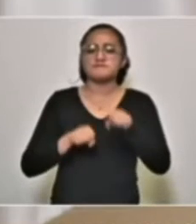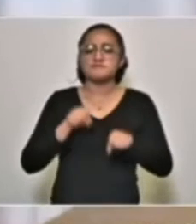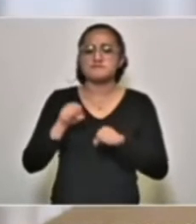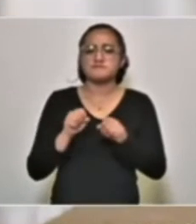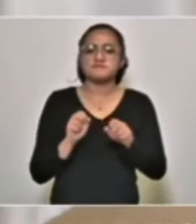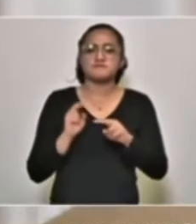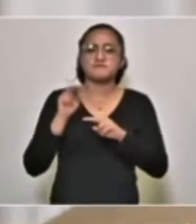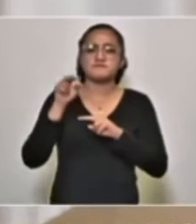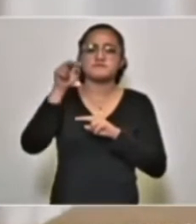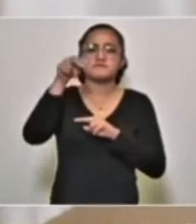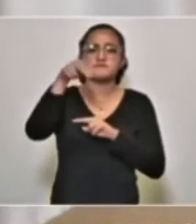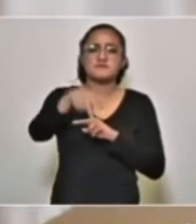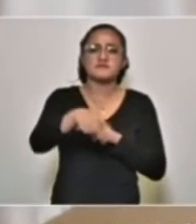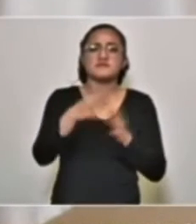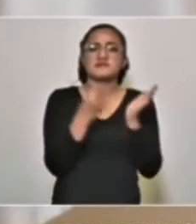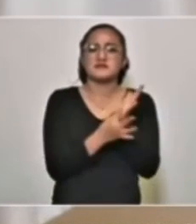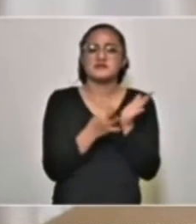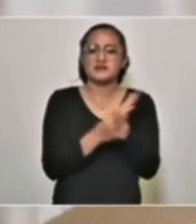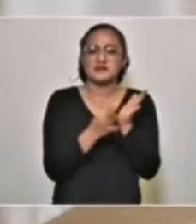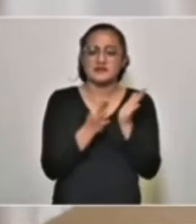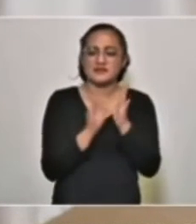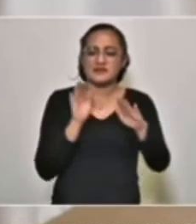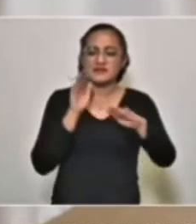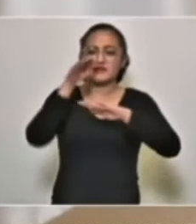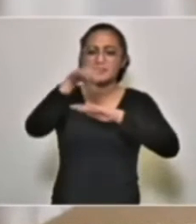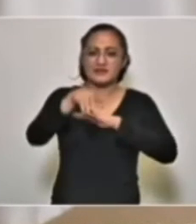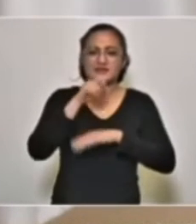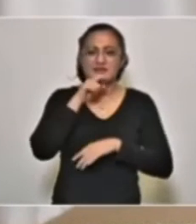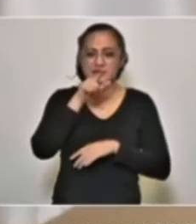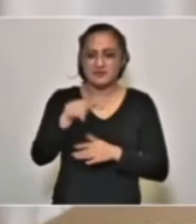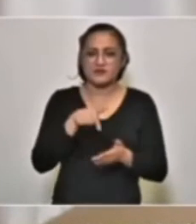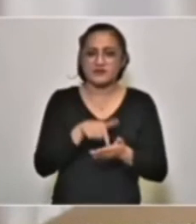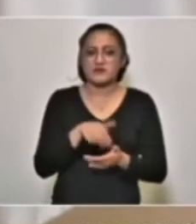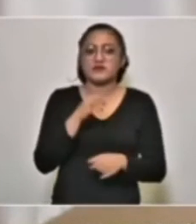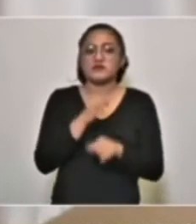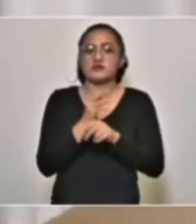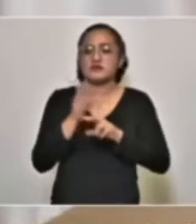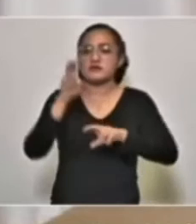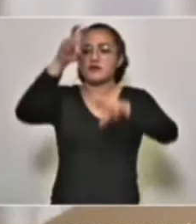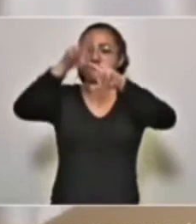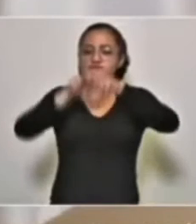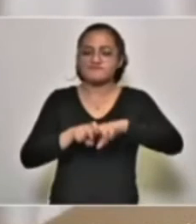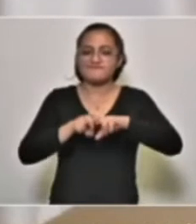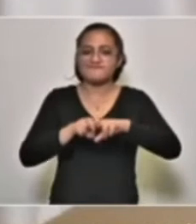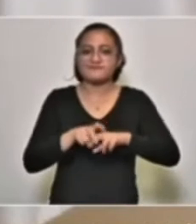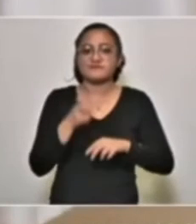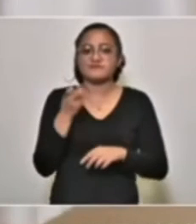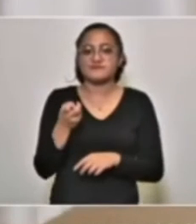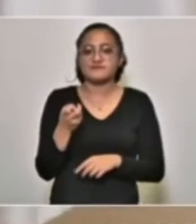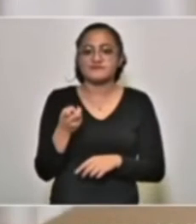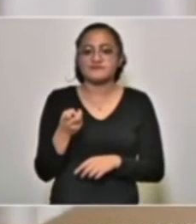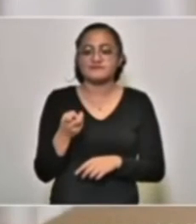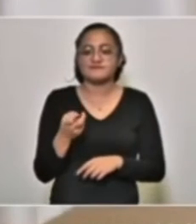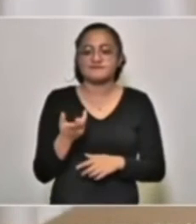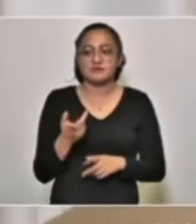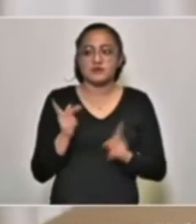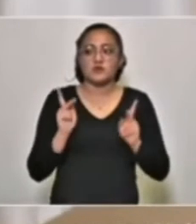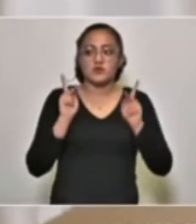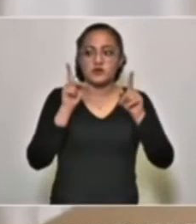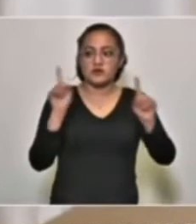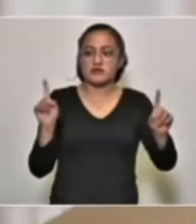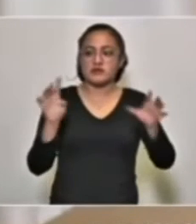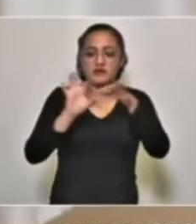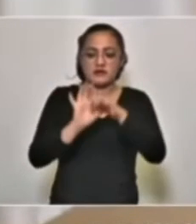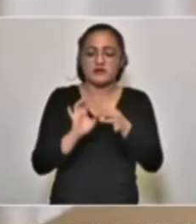metálica elevada de esa zona está sostenida en esas estructuras, las del puente